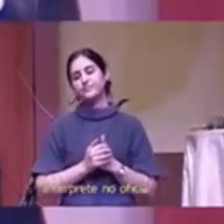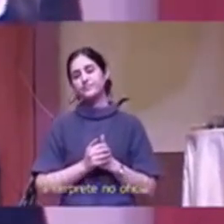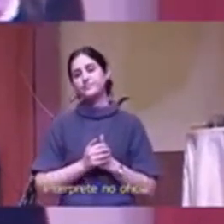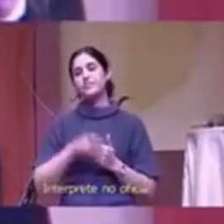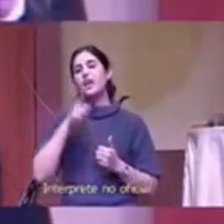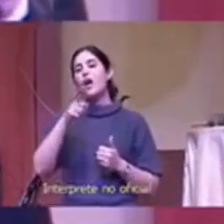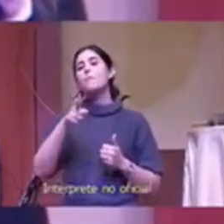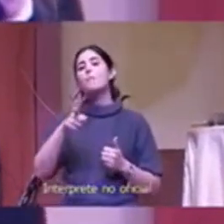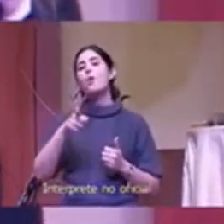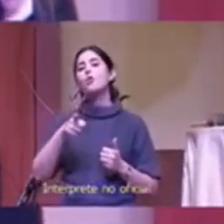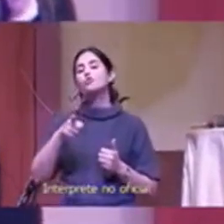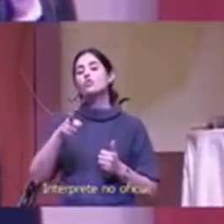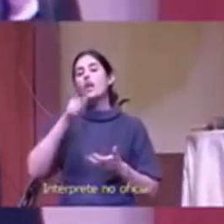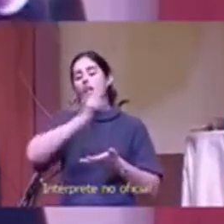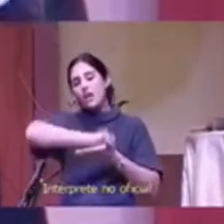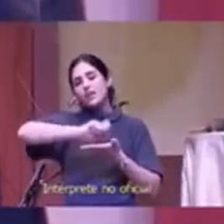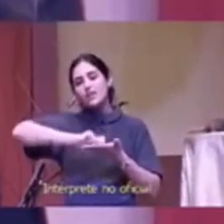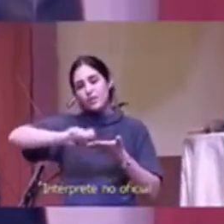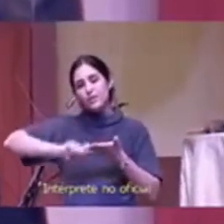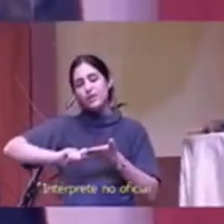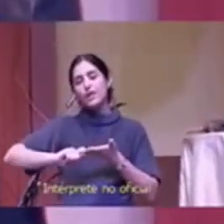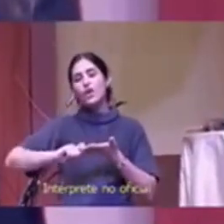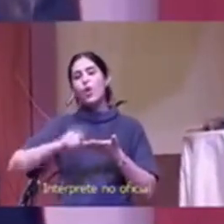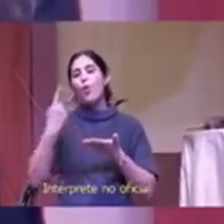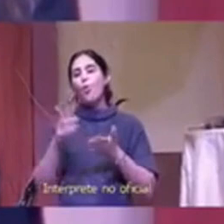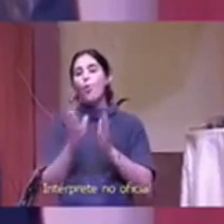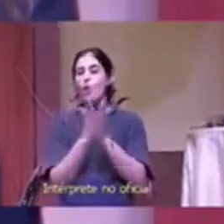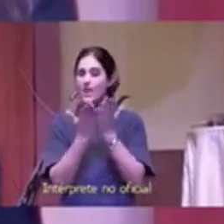a millones y millones en los próximos años